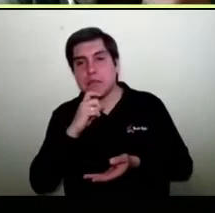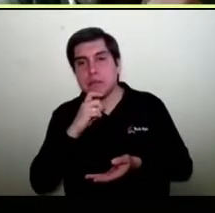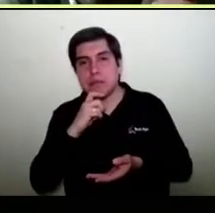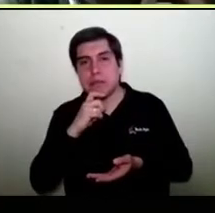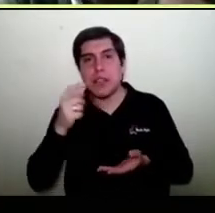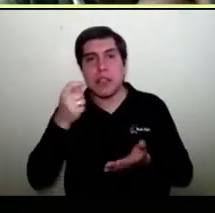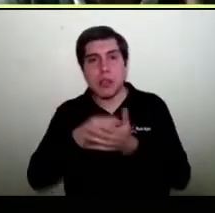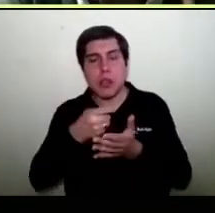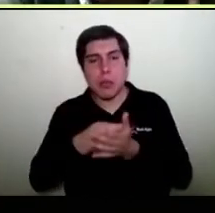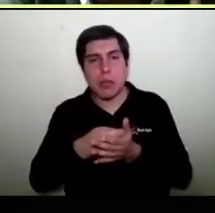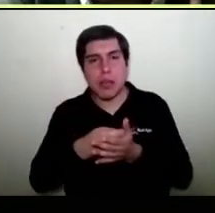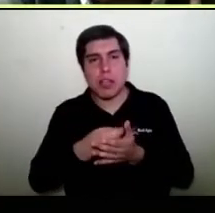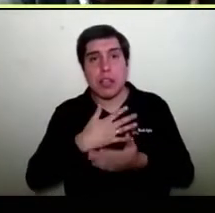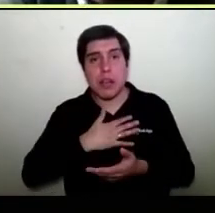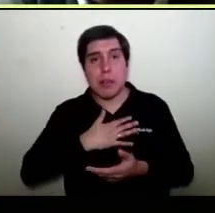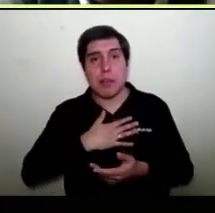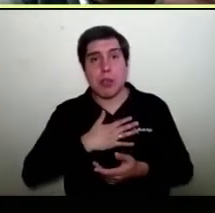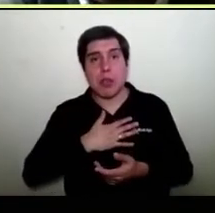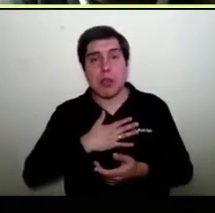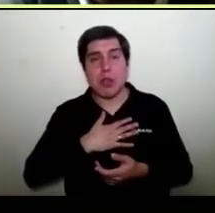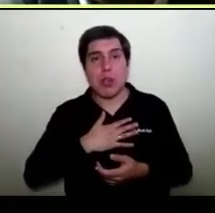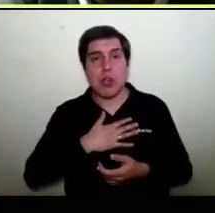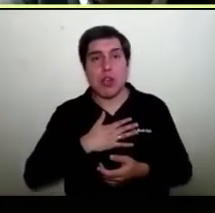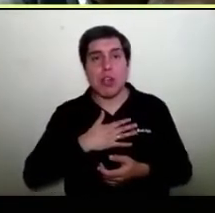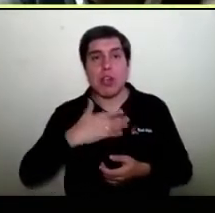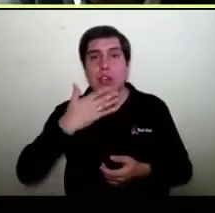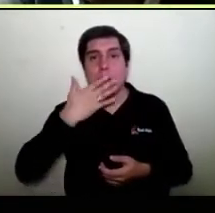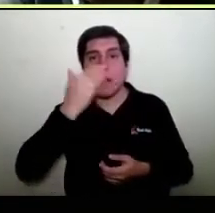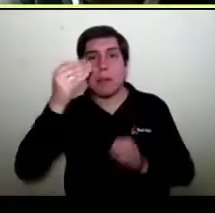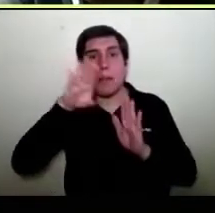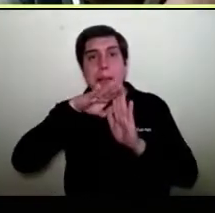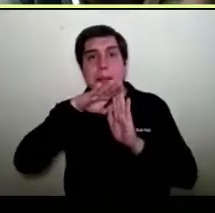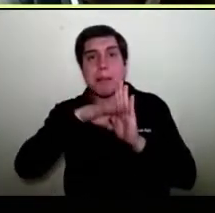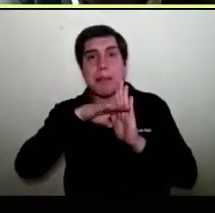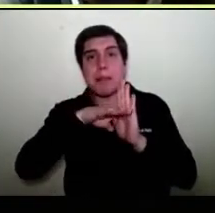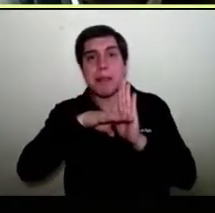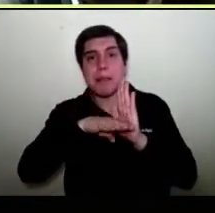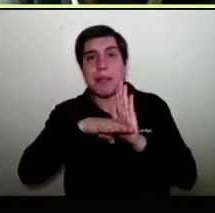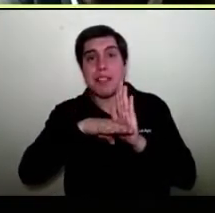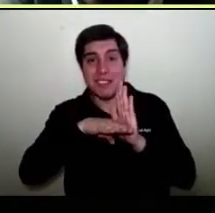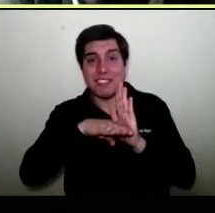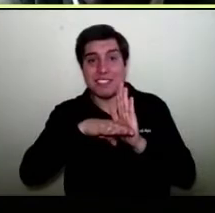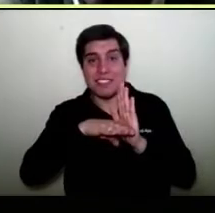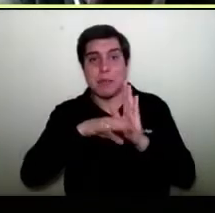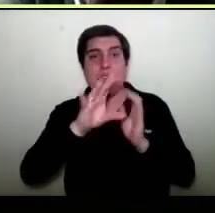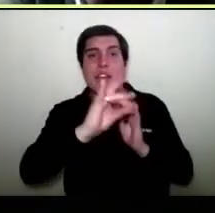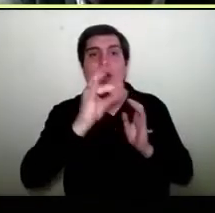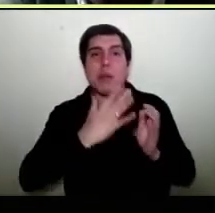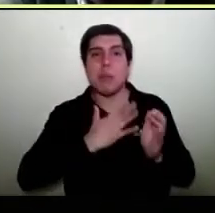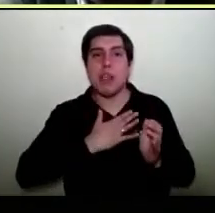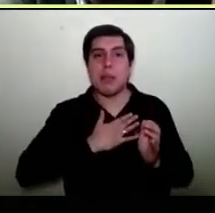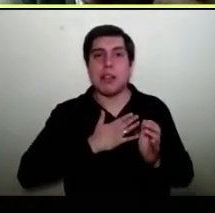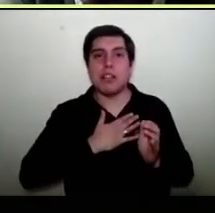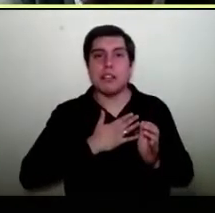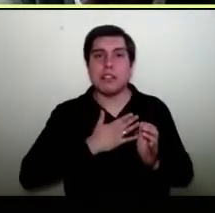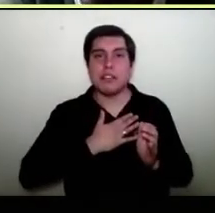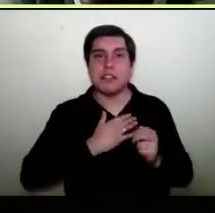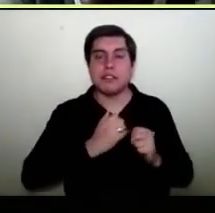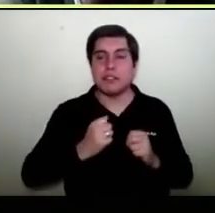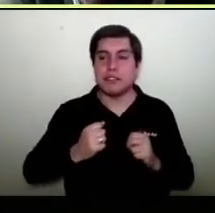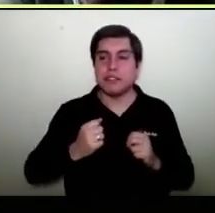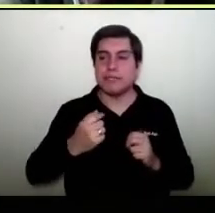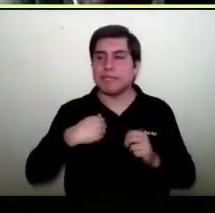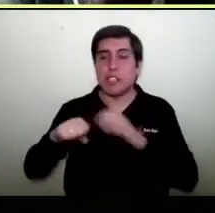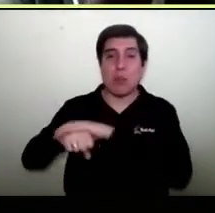comprarme mi producto al mejor precio del mercado pero me va a dar preferencia de compra. Entonces, si bien no es una